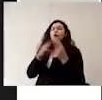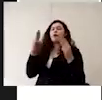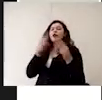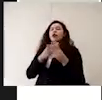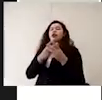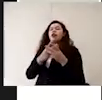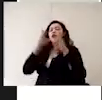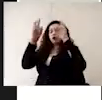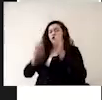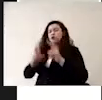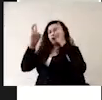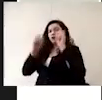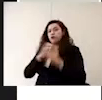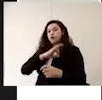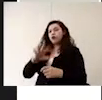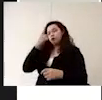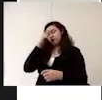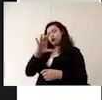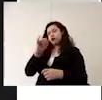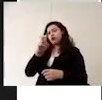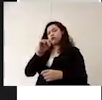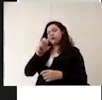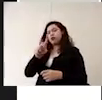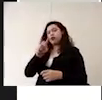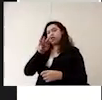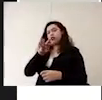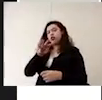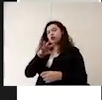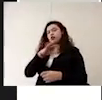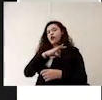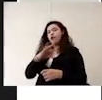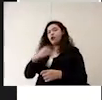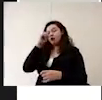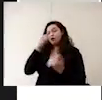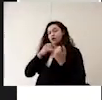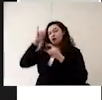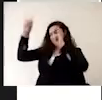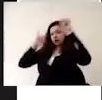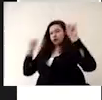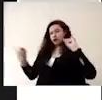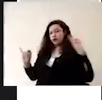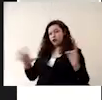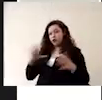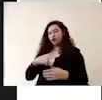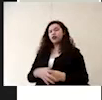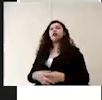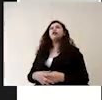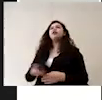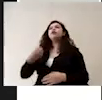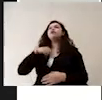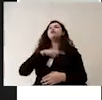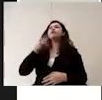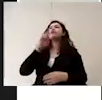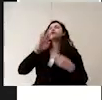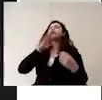informativos sobre el COVID-19 y aquí entra la parte de las señaléticas evitar hacer uso